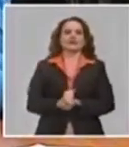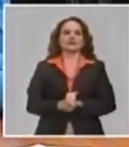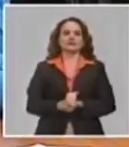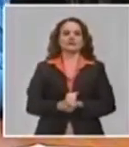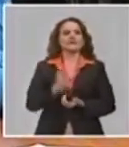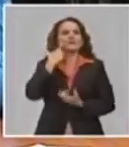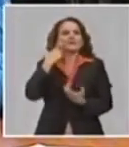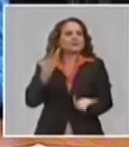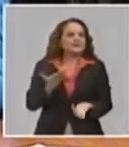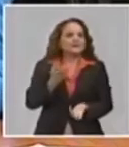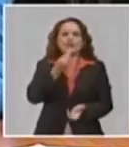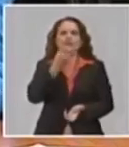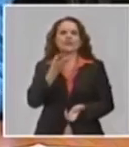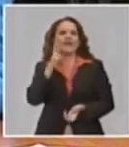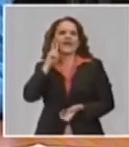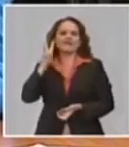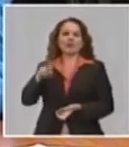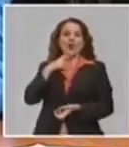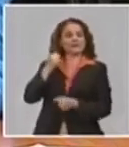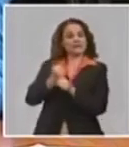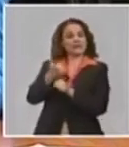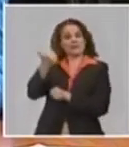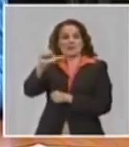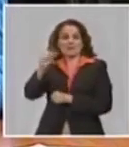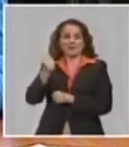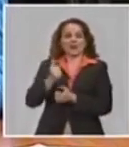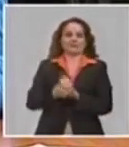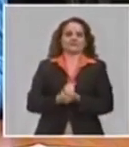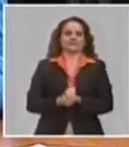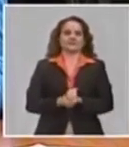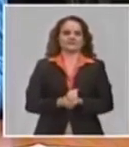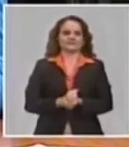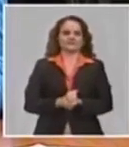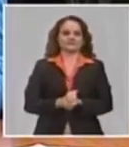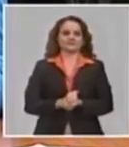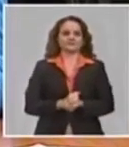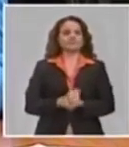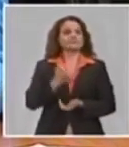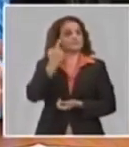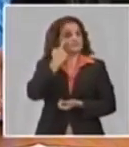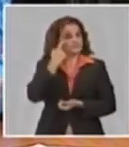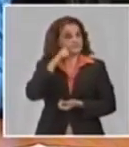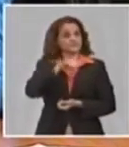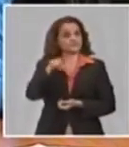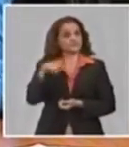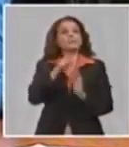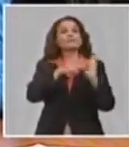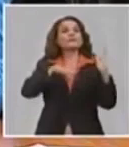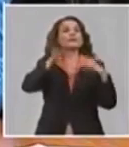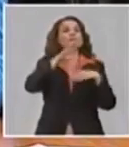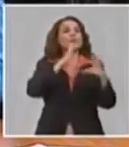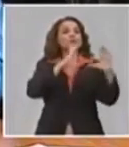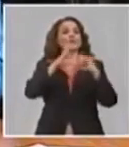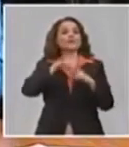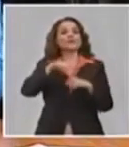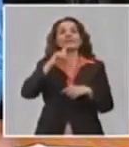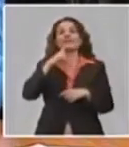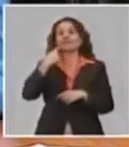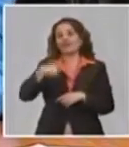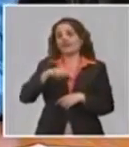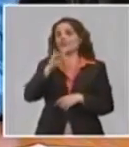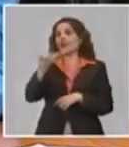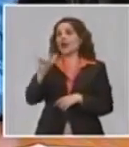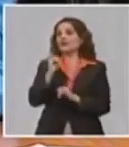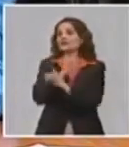evaluarse. Aquí siempre el Ministerio de Comunicaciones ha alertado el tema de la ciberseguridad, que en este